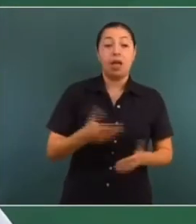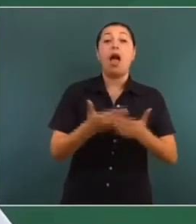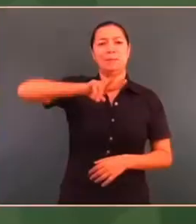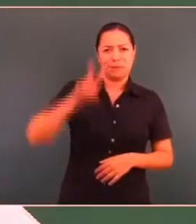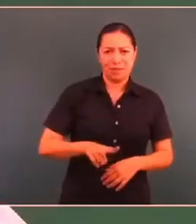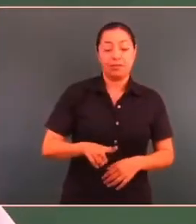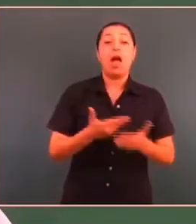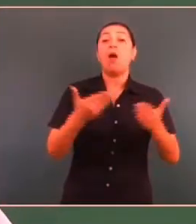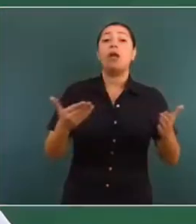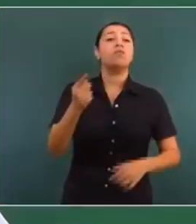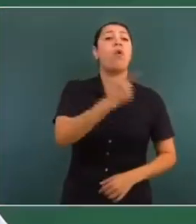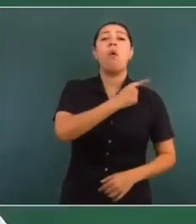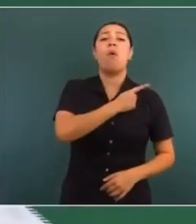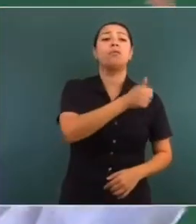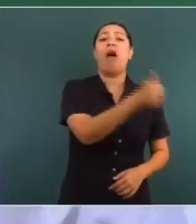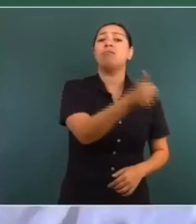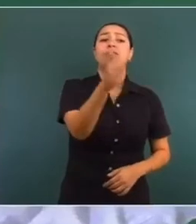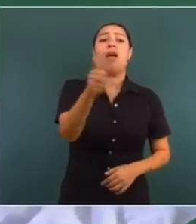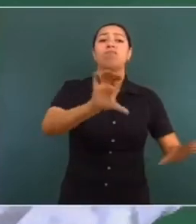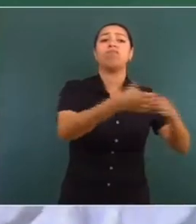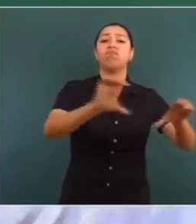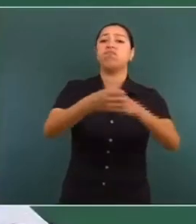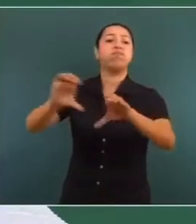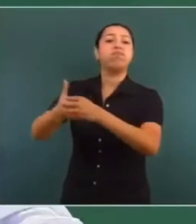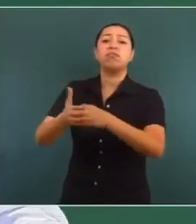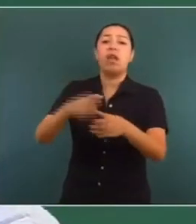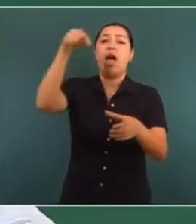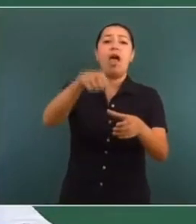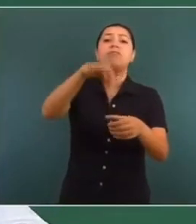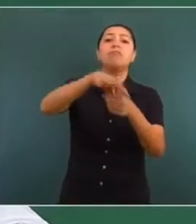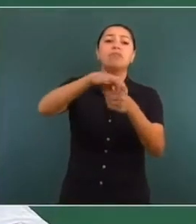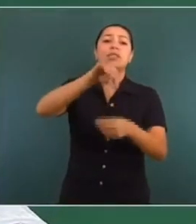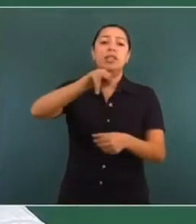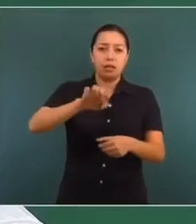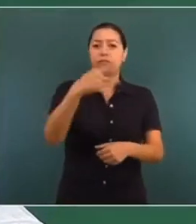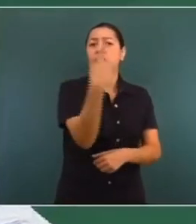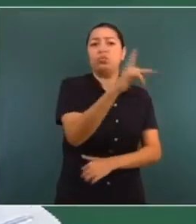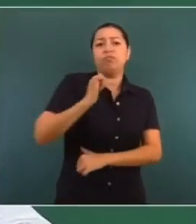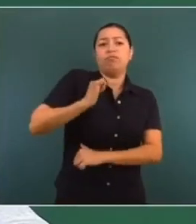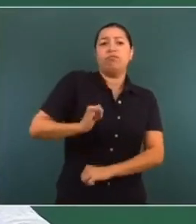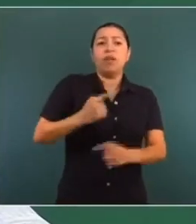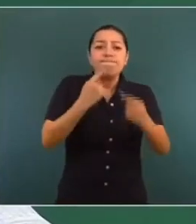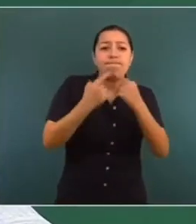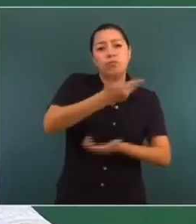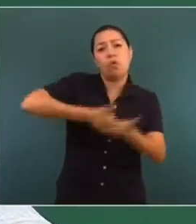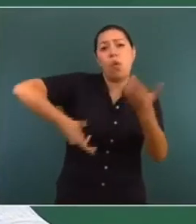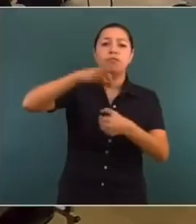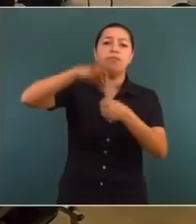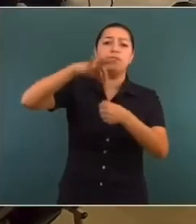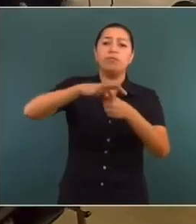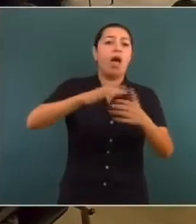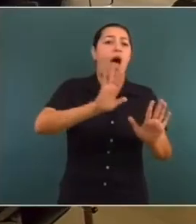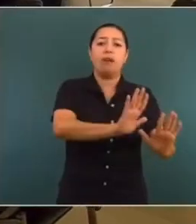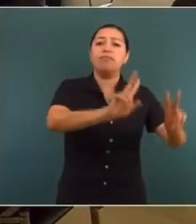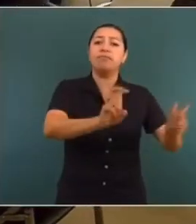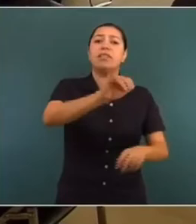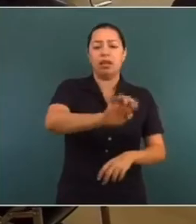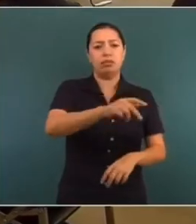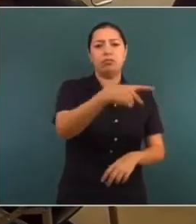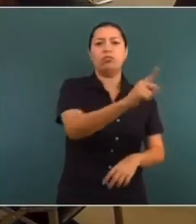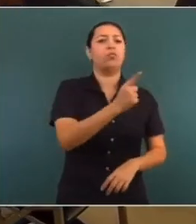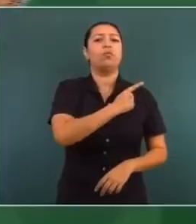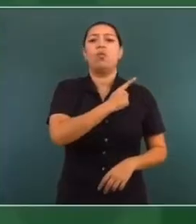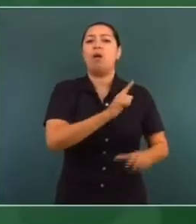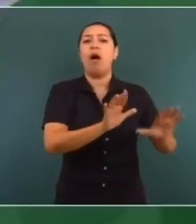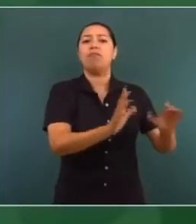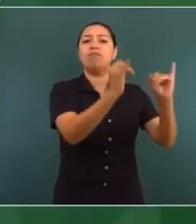autonomía en este instituto encargado de organizar las elecciones en el INE. Que sean independientes,